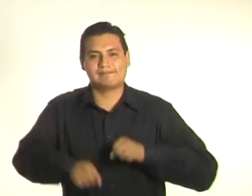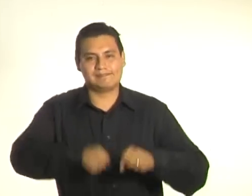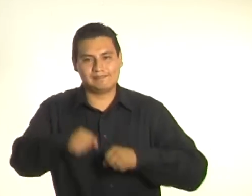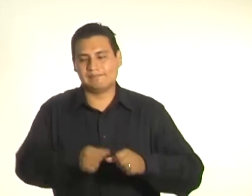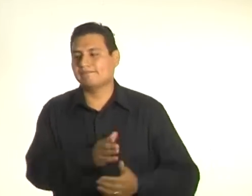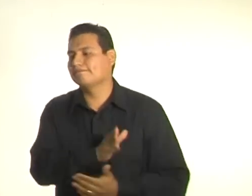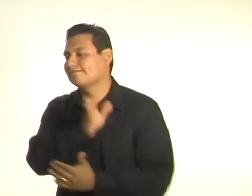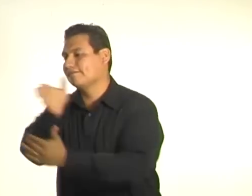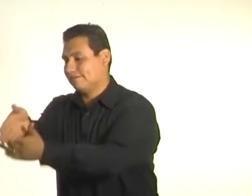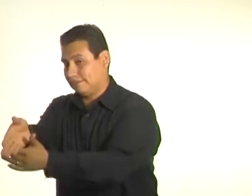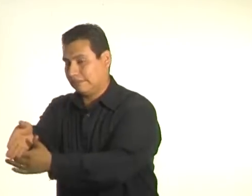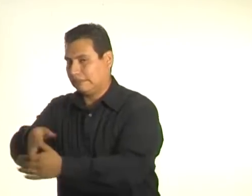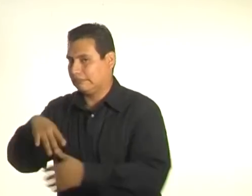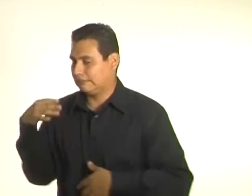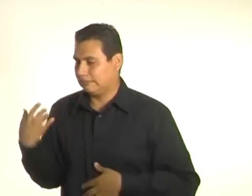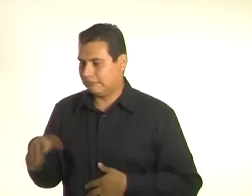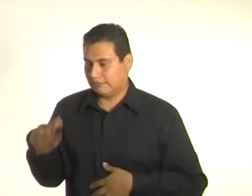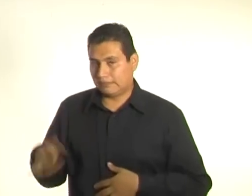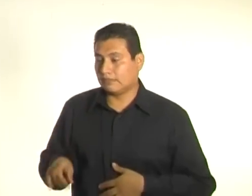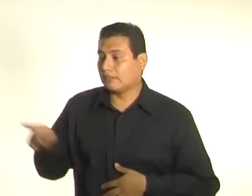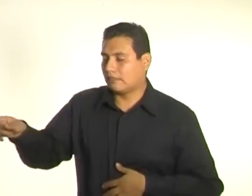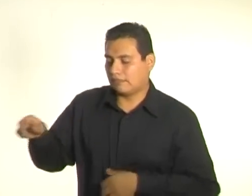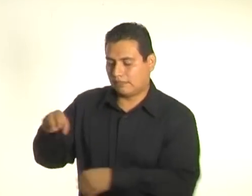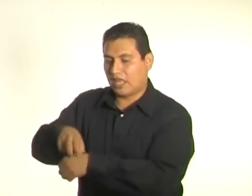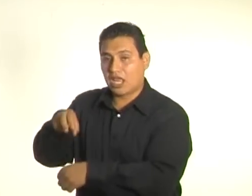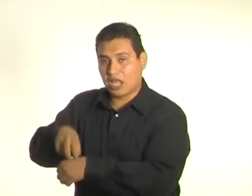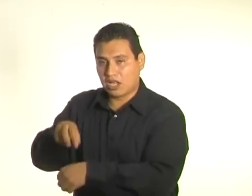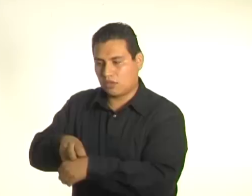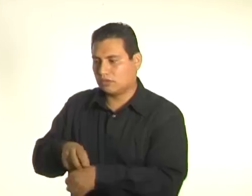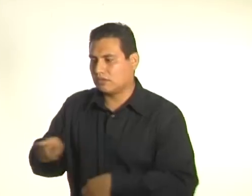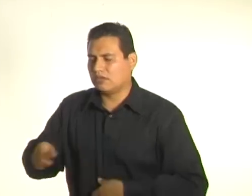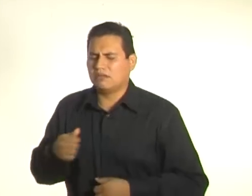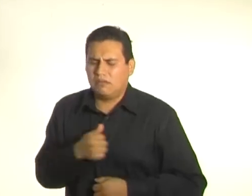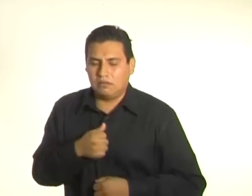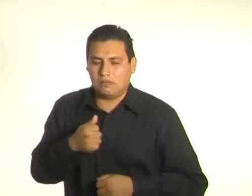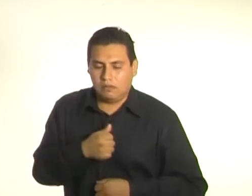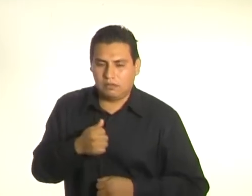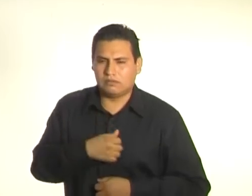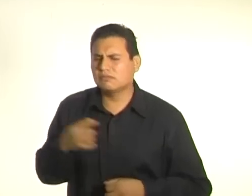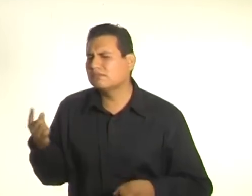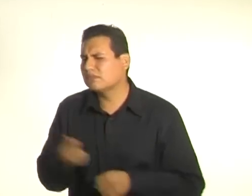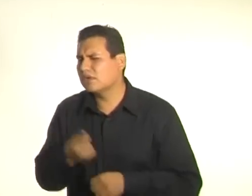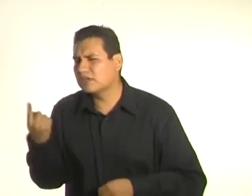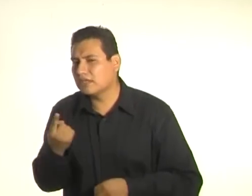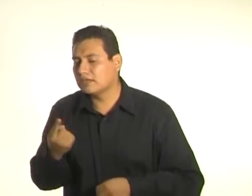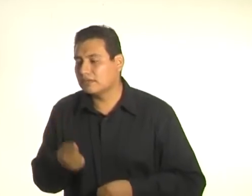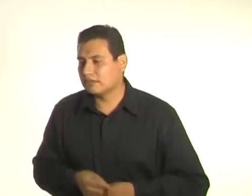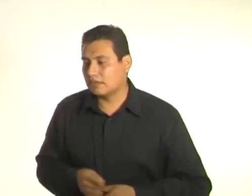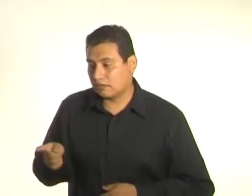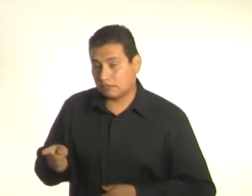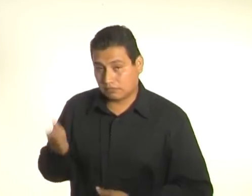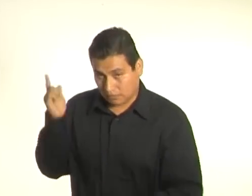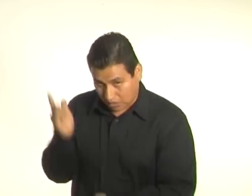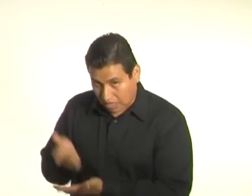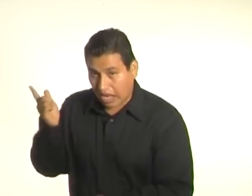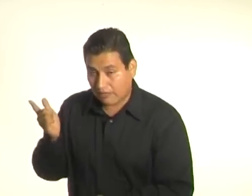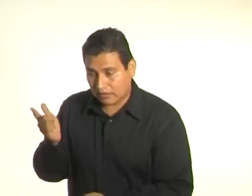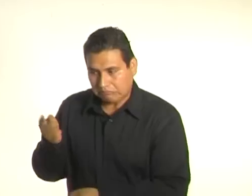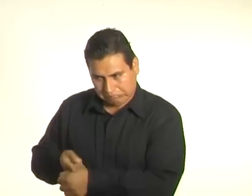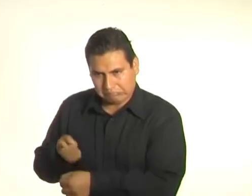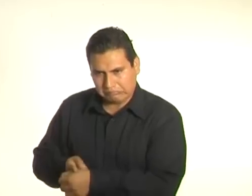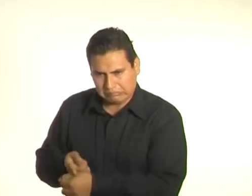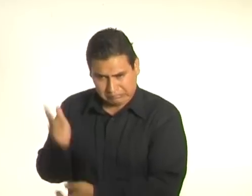El veterinario dijo que la tos de Sixto no era tan grave, pero como parecía.